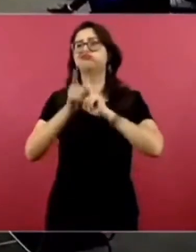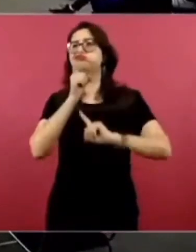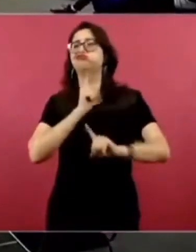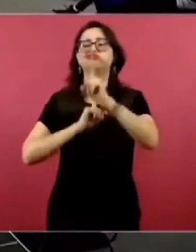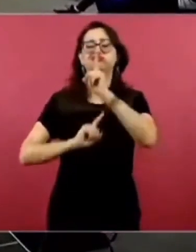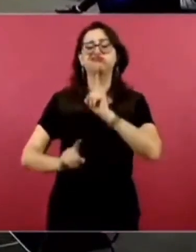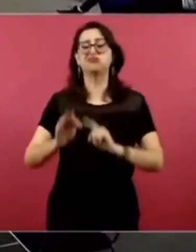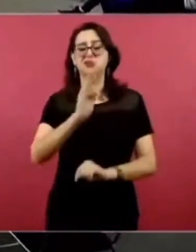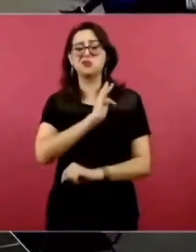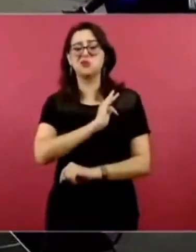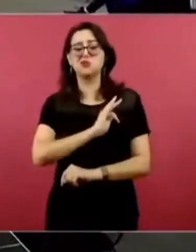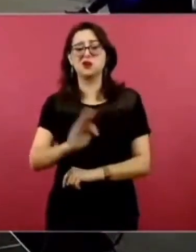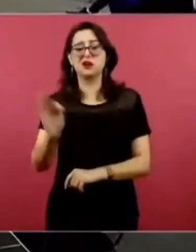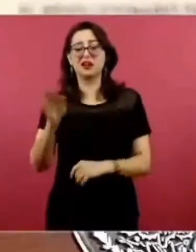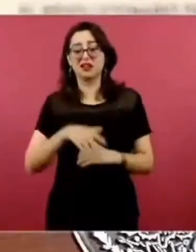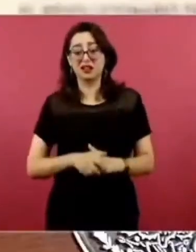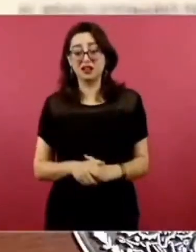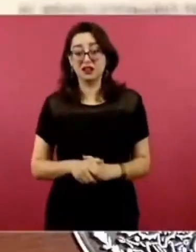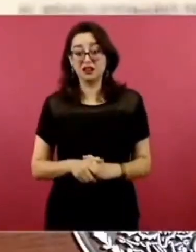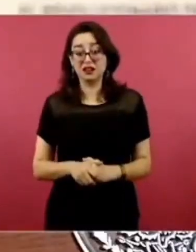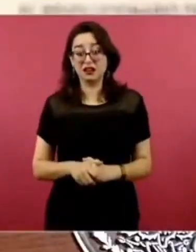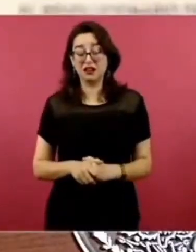Todos estos abogados.